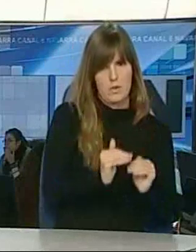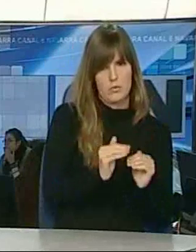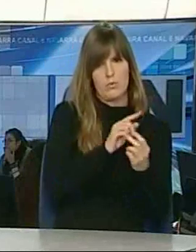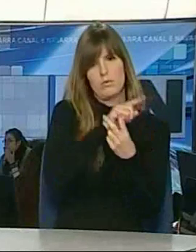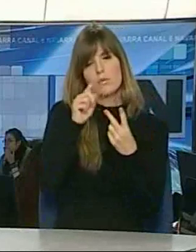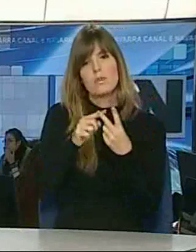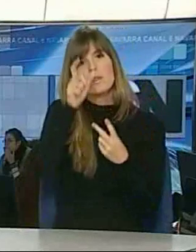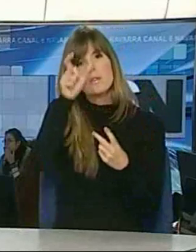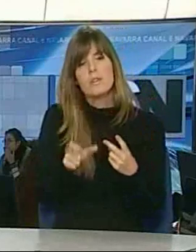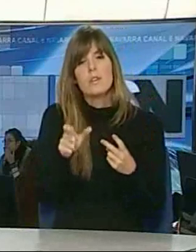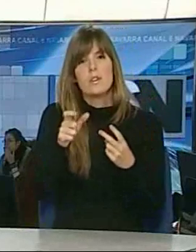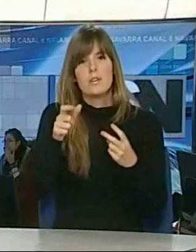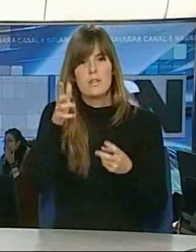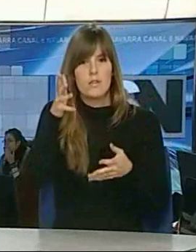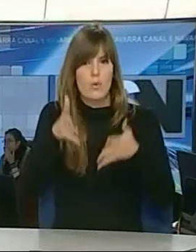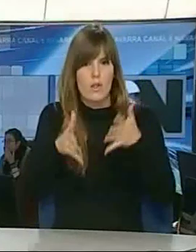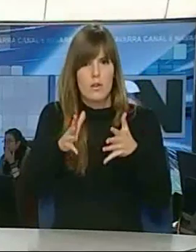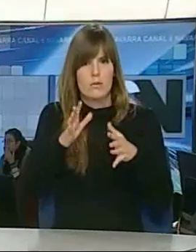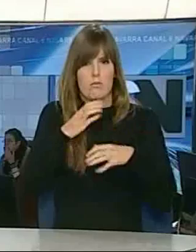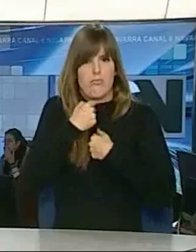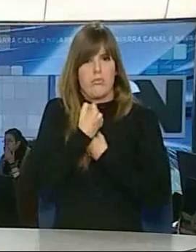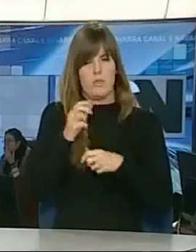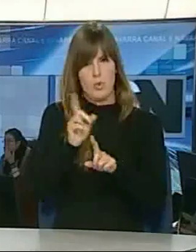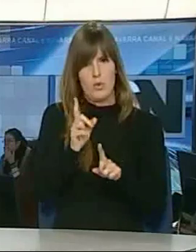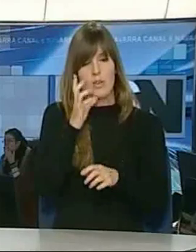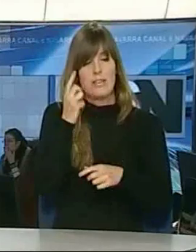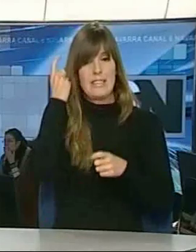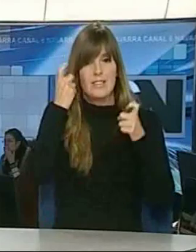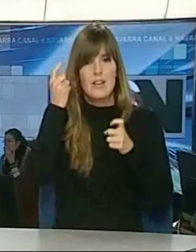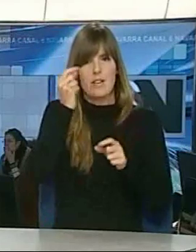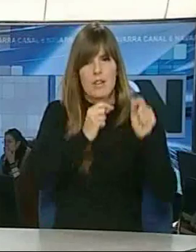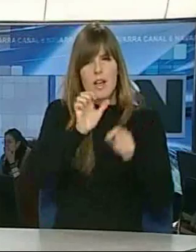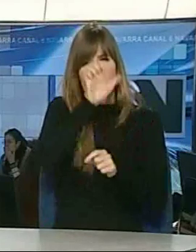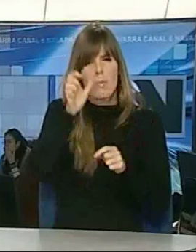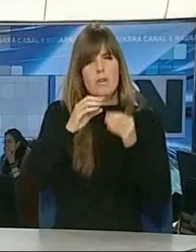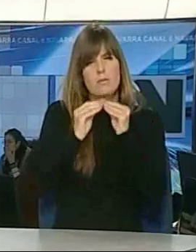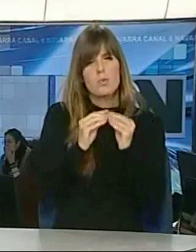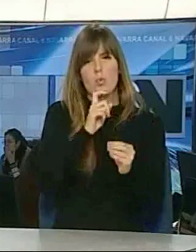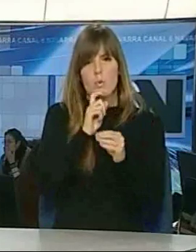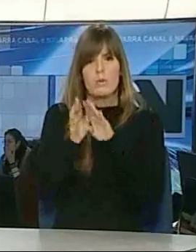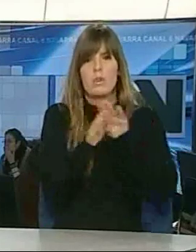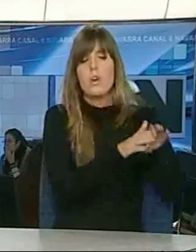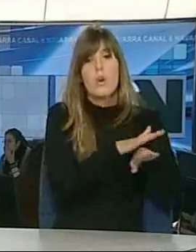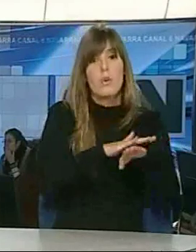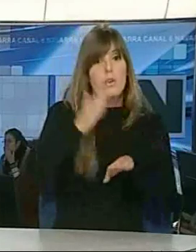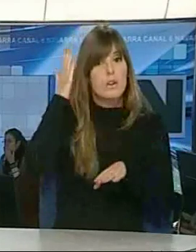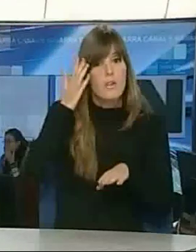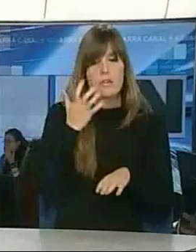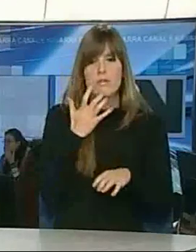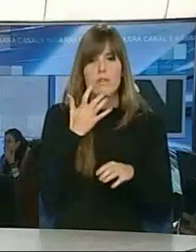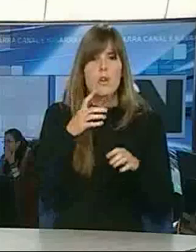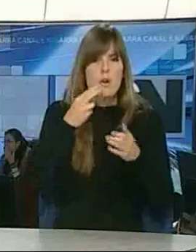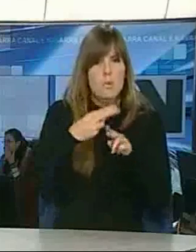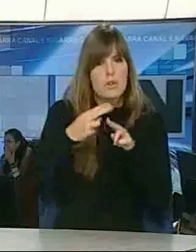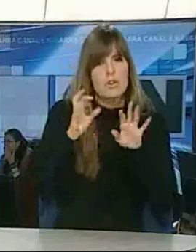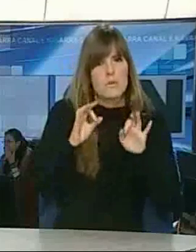no estrangular demasiado la economía. Yo creo que ese es el gran debate que hay en este momento en Europa. Ahora bien, el gobierno de Navarra descarta por el momento impulsar políticas